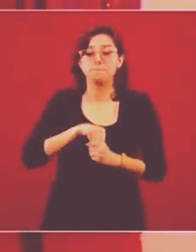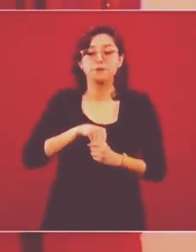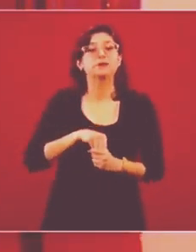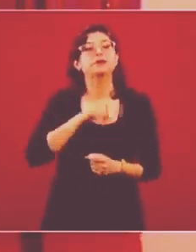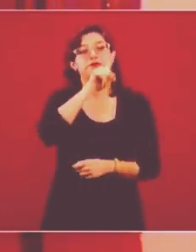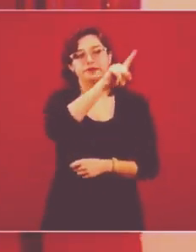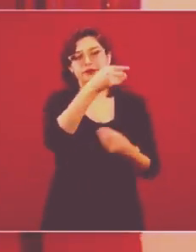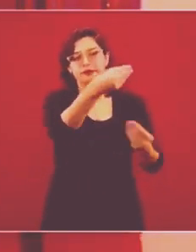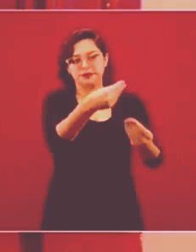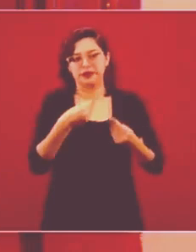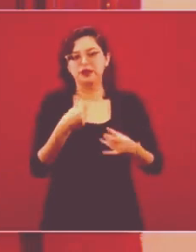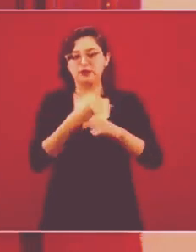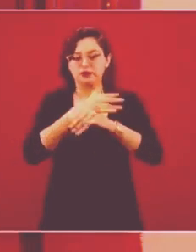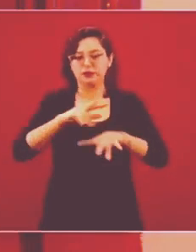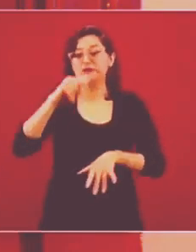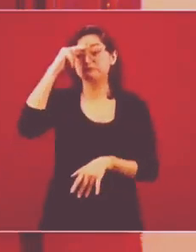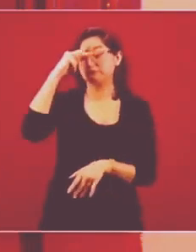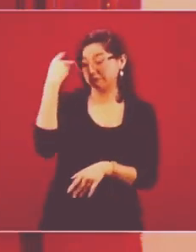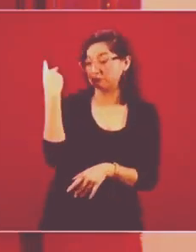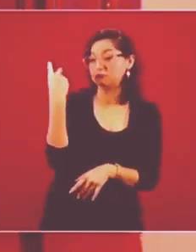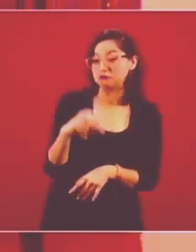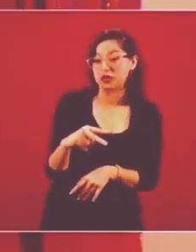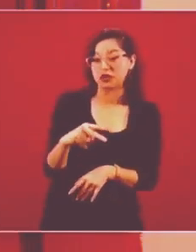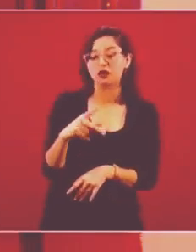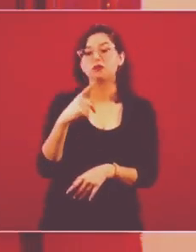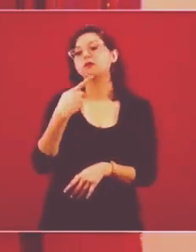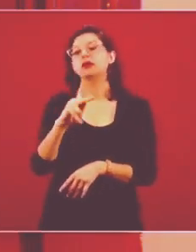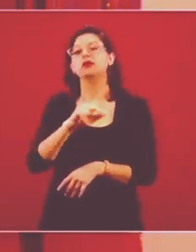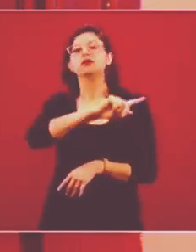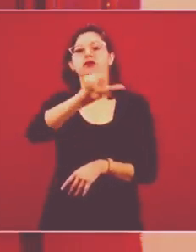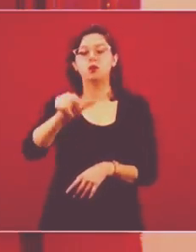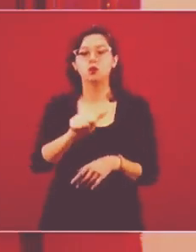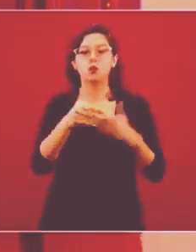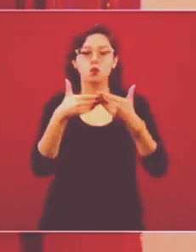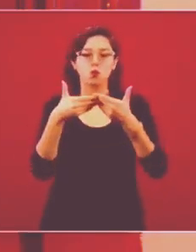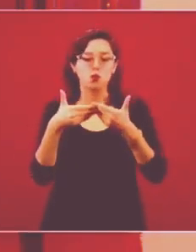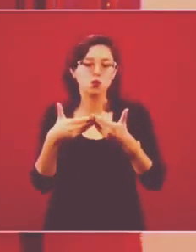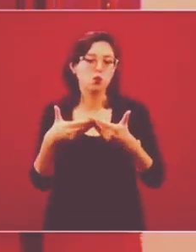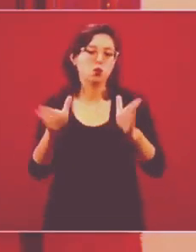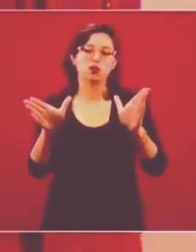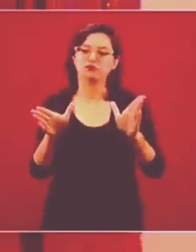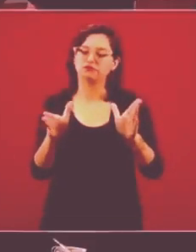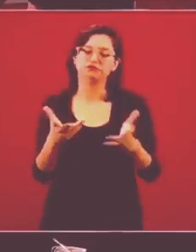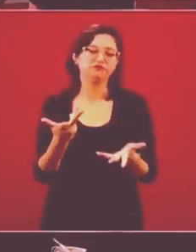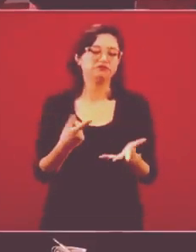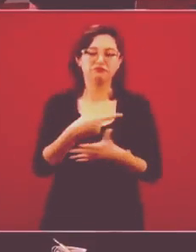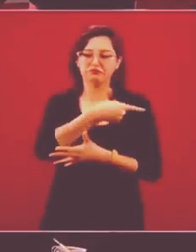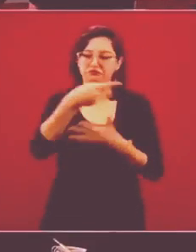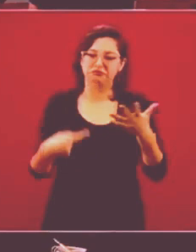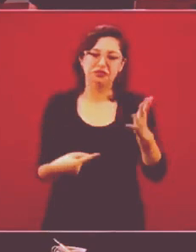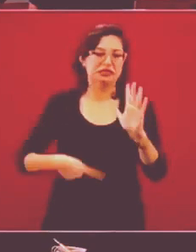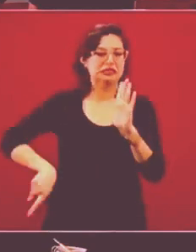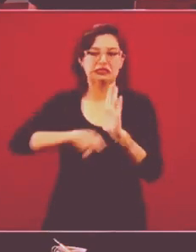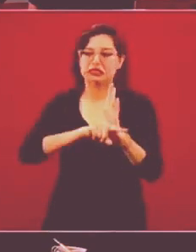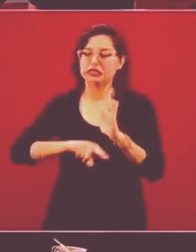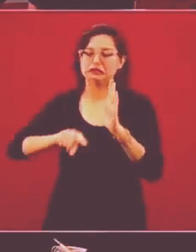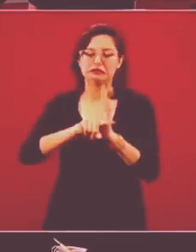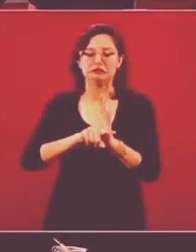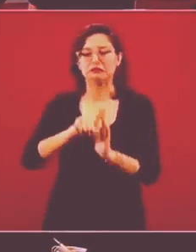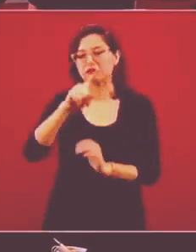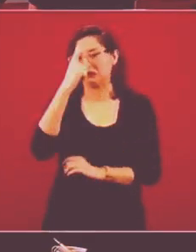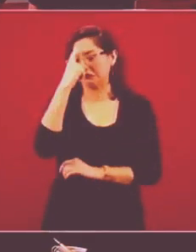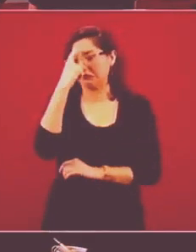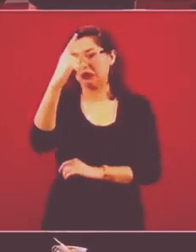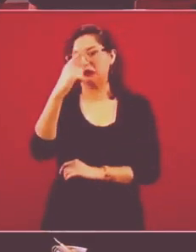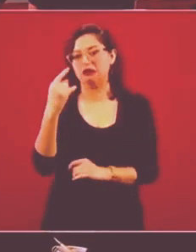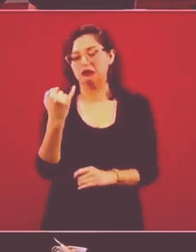mexicanas en la medida en que fueron del conocimiento público resultados negativos no deseados por sus autores en el Departamento